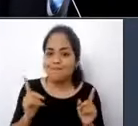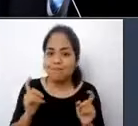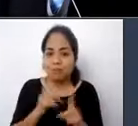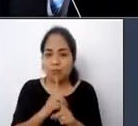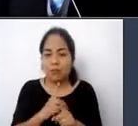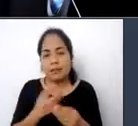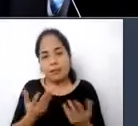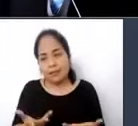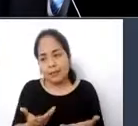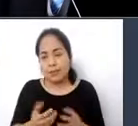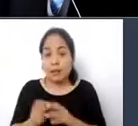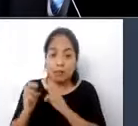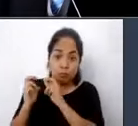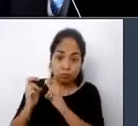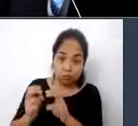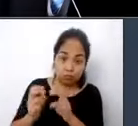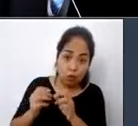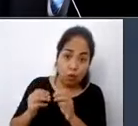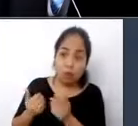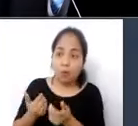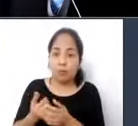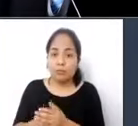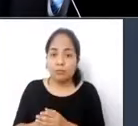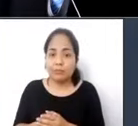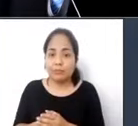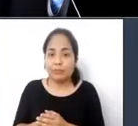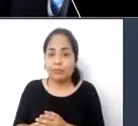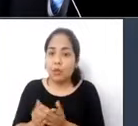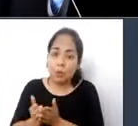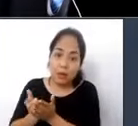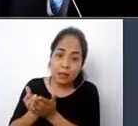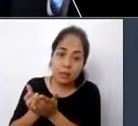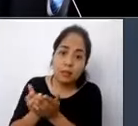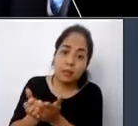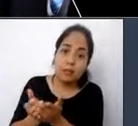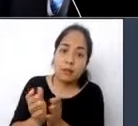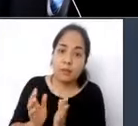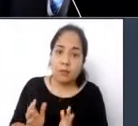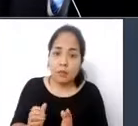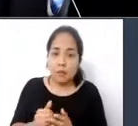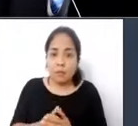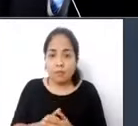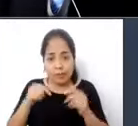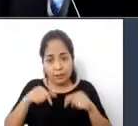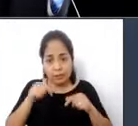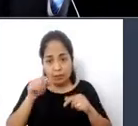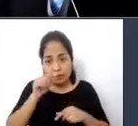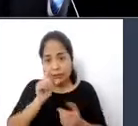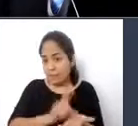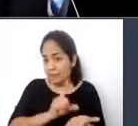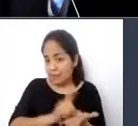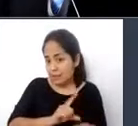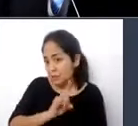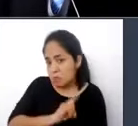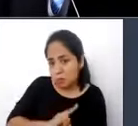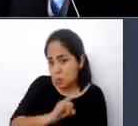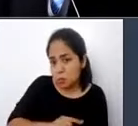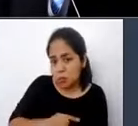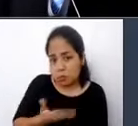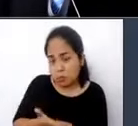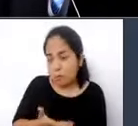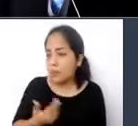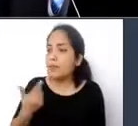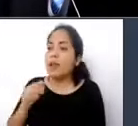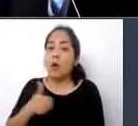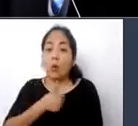ferroviario fluvial o marítimo porque excepto el tren eléctrico en Lima no es de mucha utilización y hay un experto acá que nos va hablar